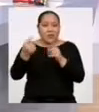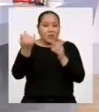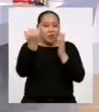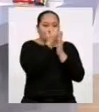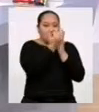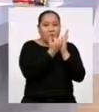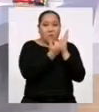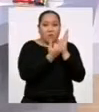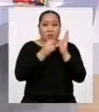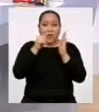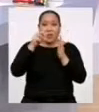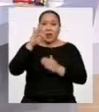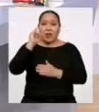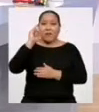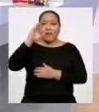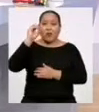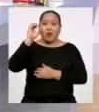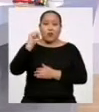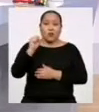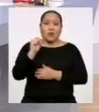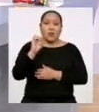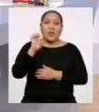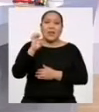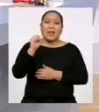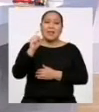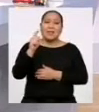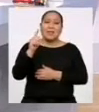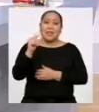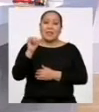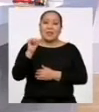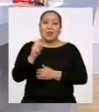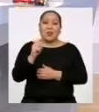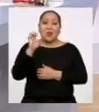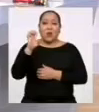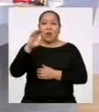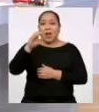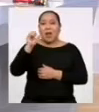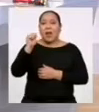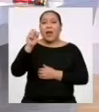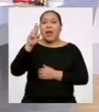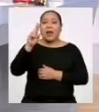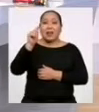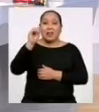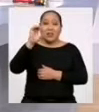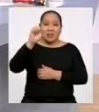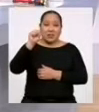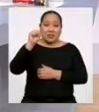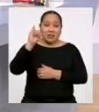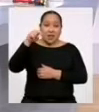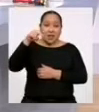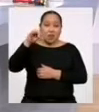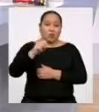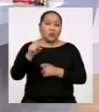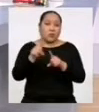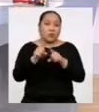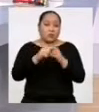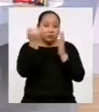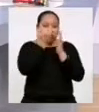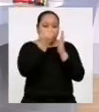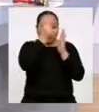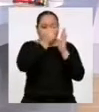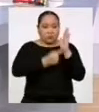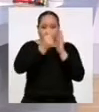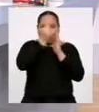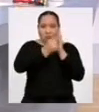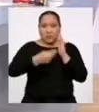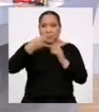estadísticos, los cartesianos, en figuras geométricas y cartogramas. También elaboramos gráficos de barra,